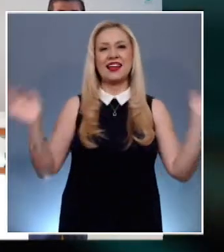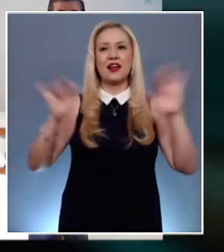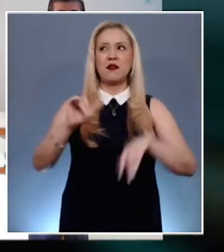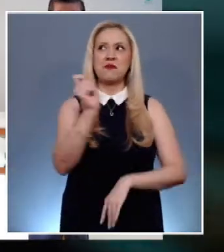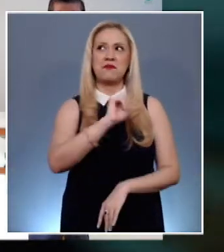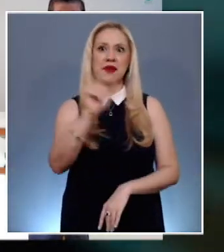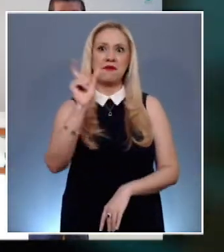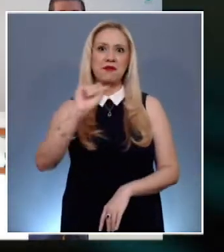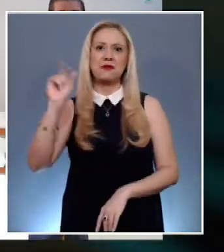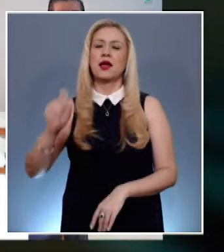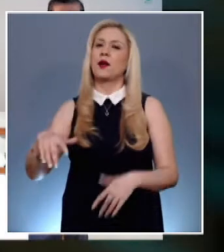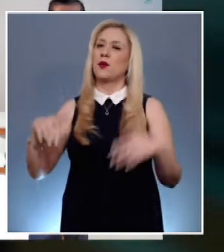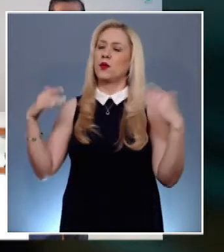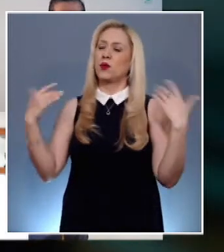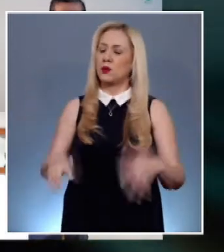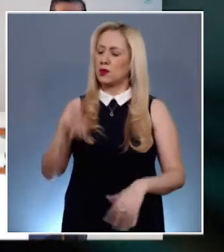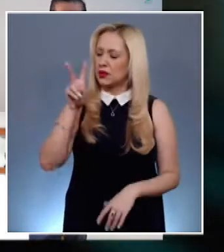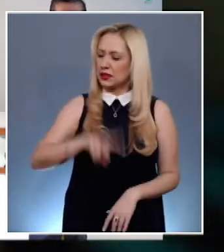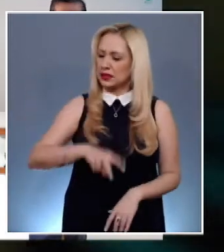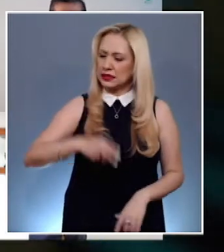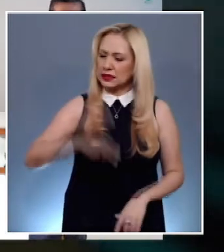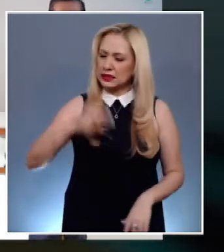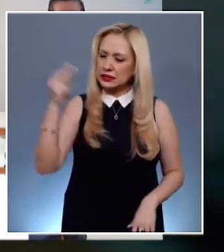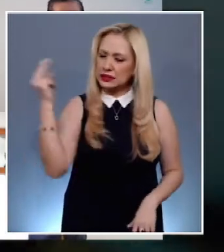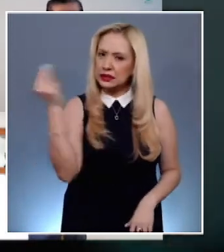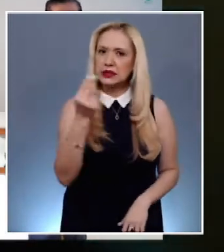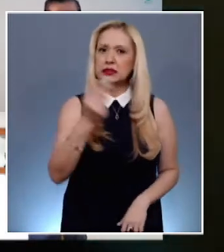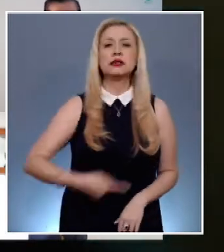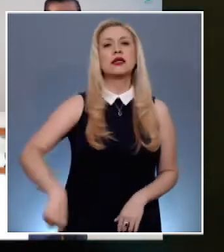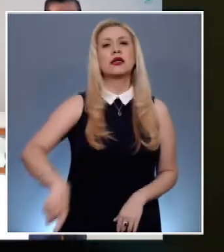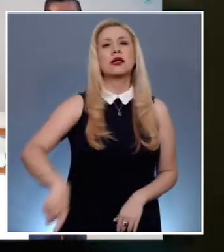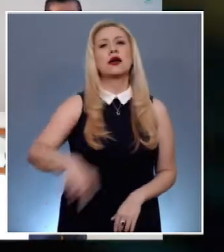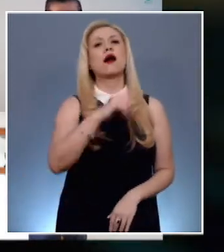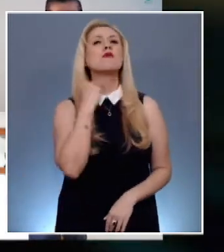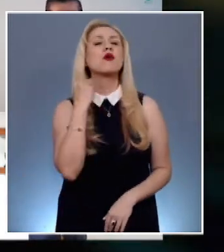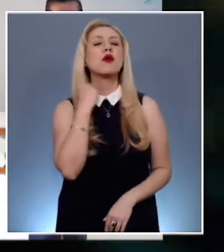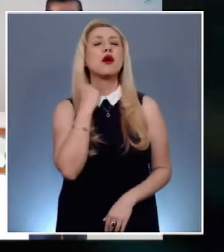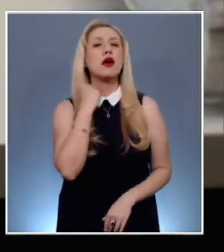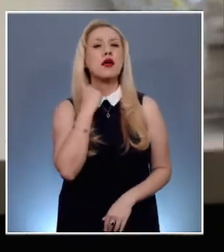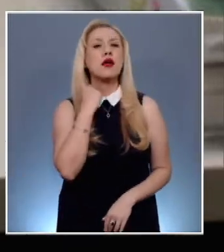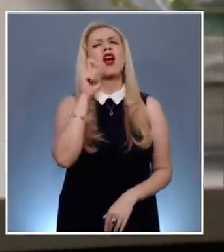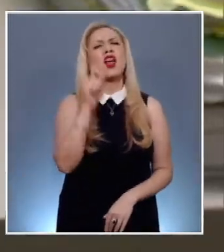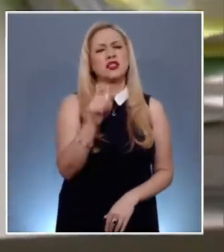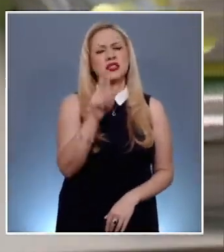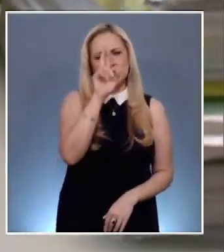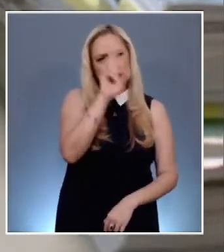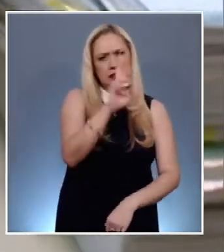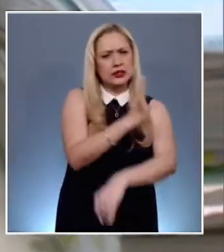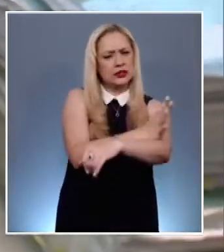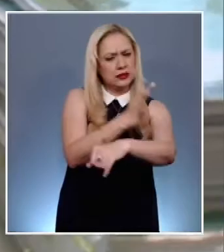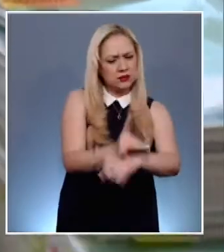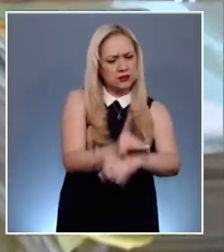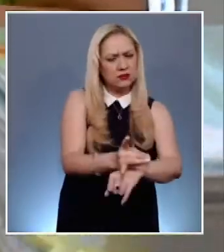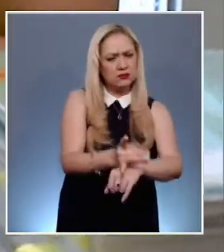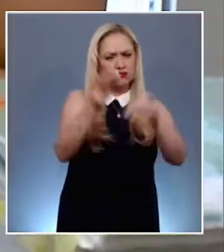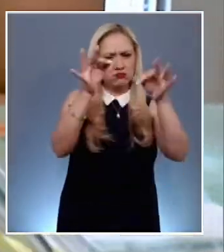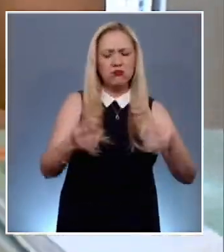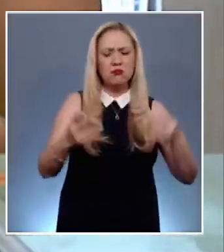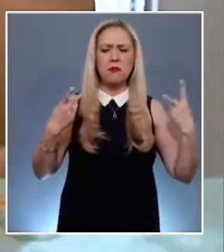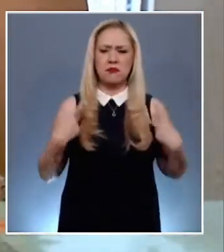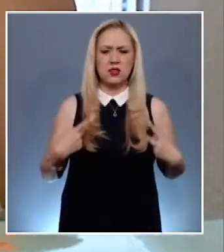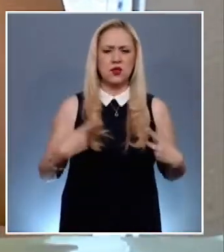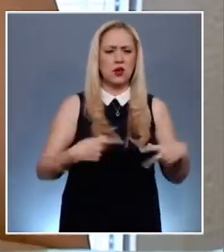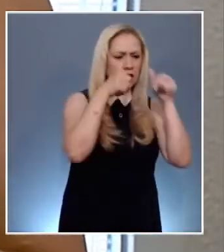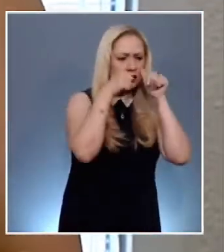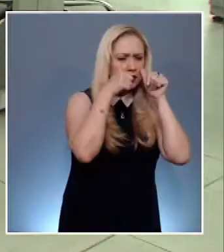necesidad de que la actuación de los abogados responda a los altos valores éticos y sociales. De acuerdo con datos del Inegi, el rango de